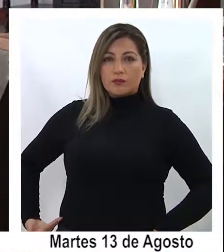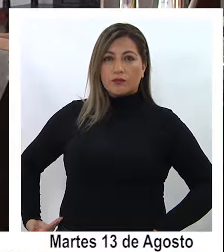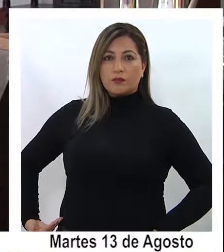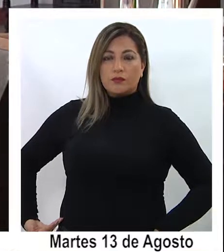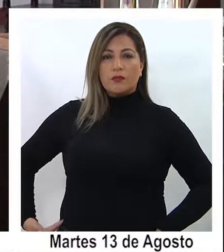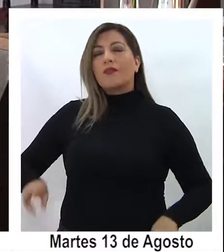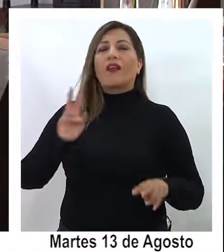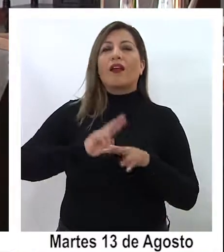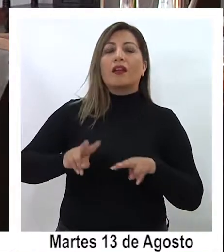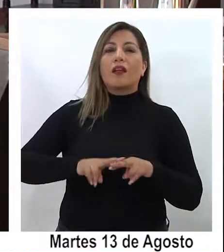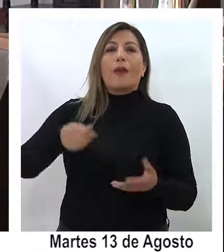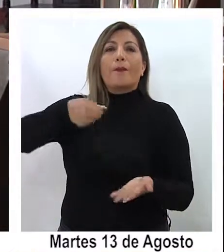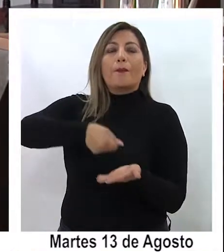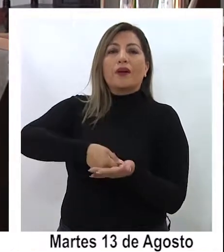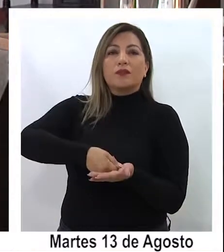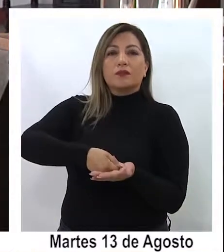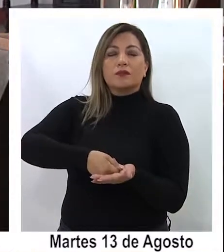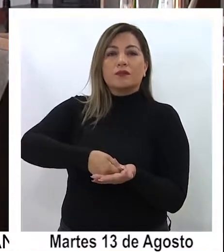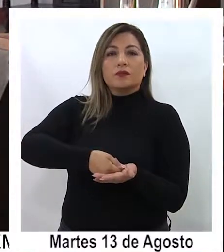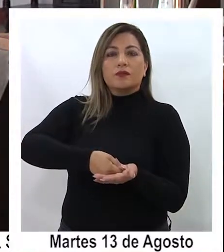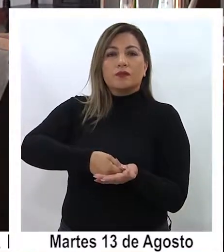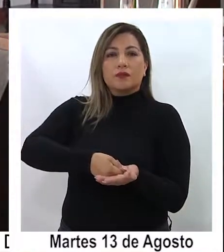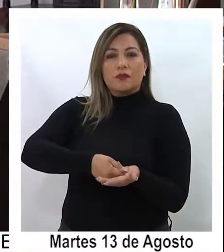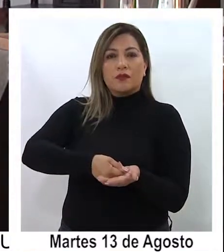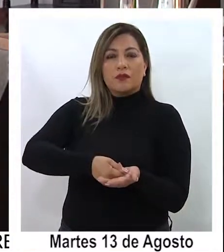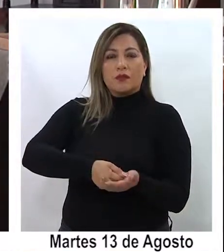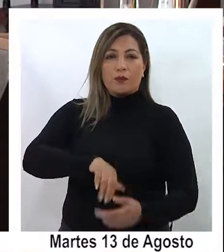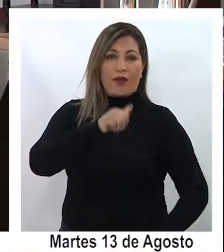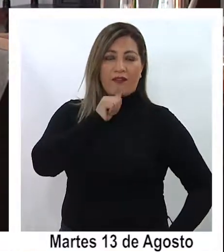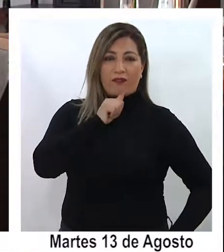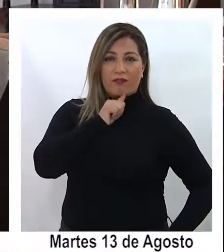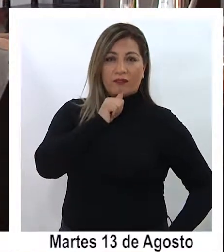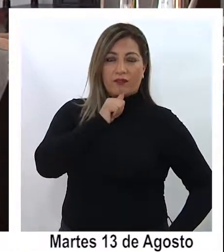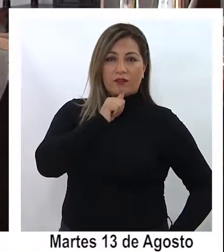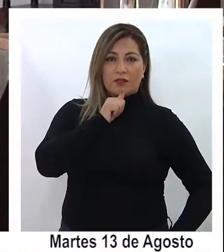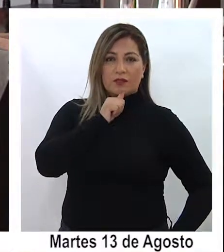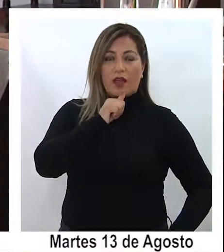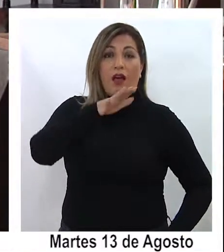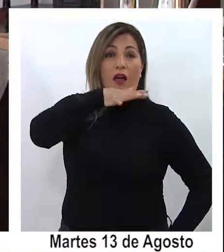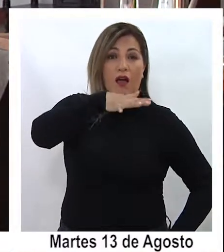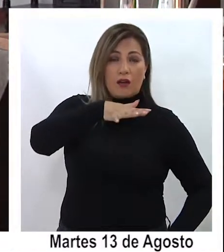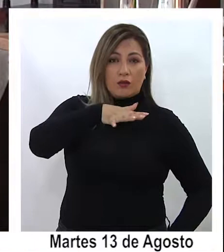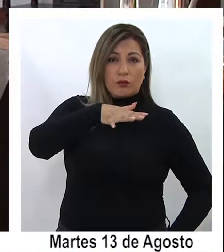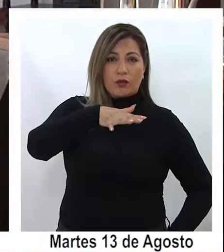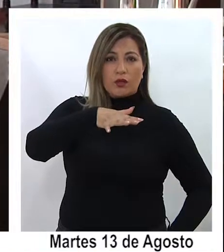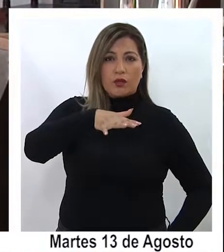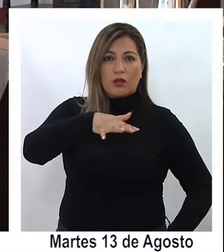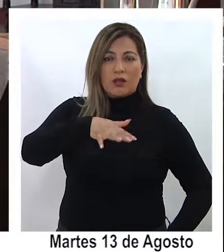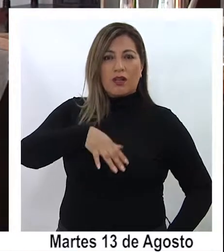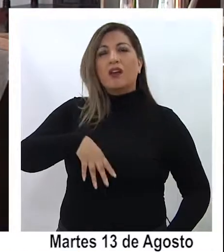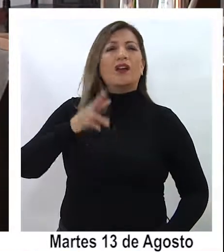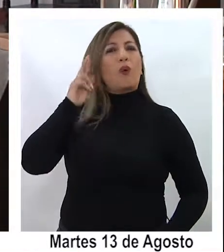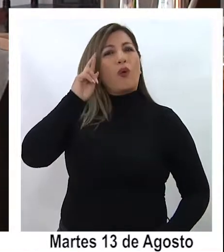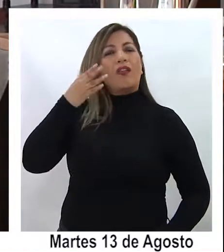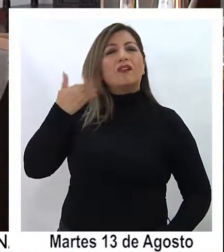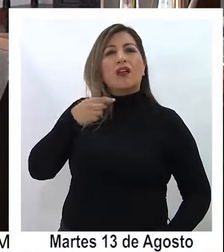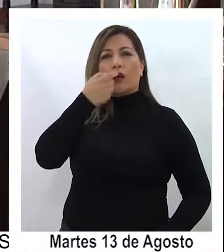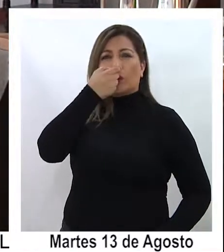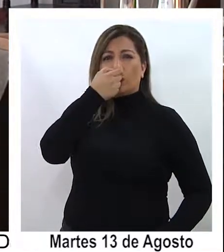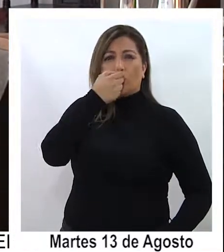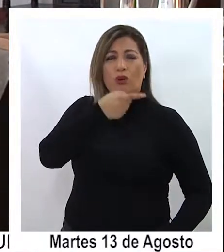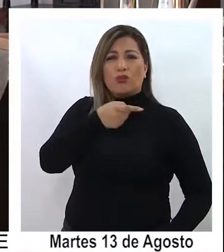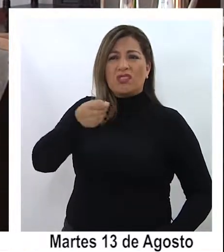la reparación y el pago de indemnizaciones en el caso de la falta de suministro de agua como ocurrió hace unas semanas atrás